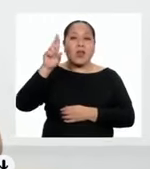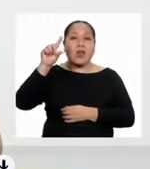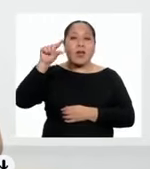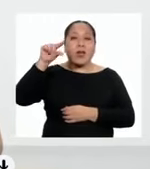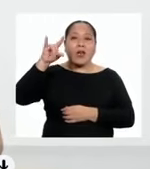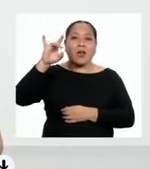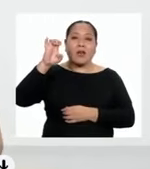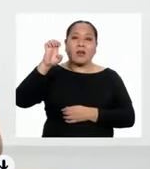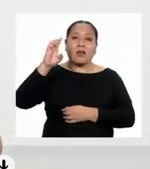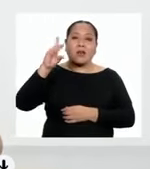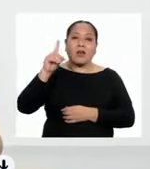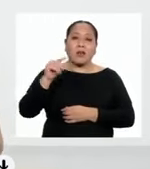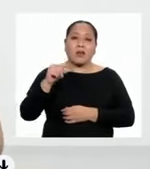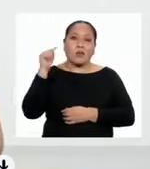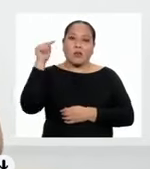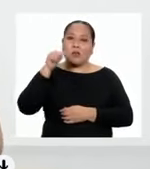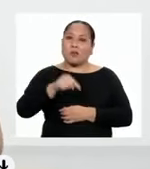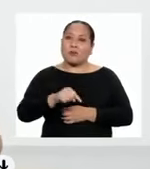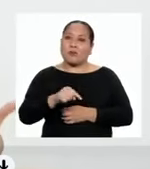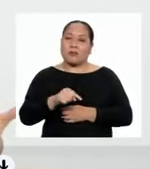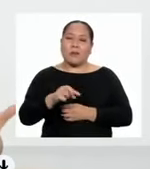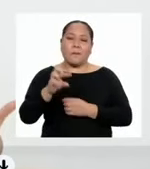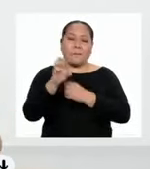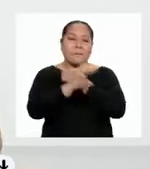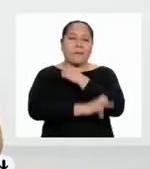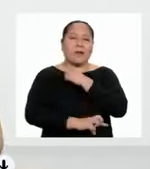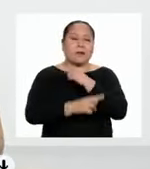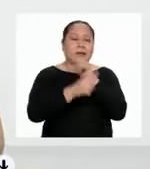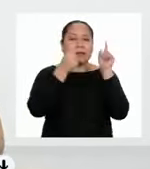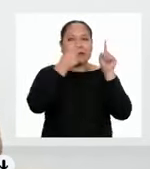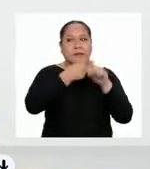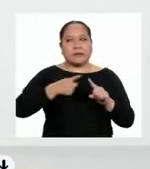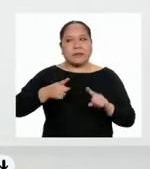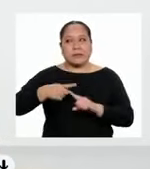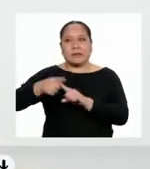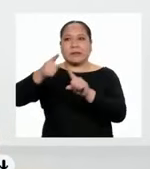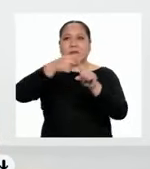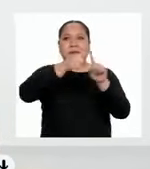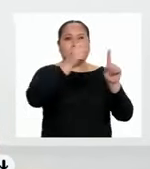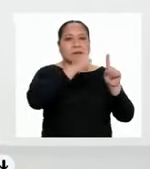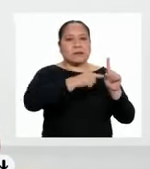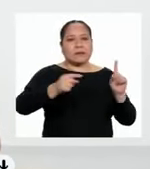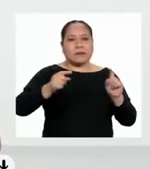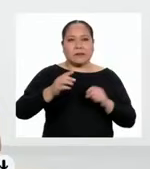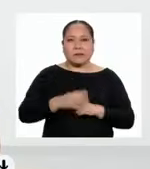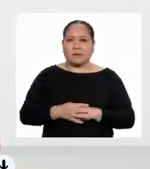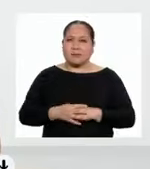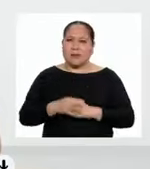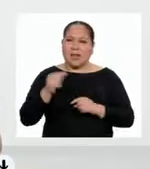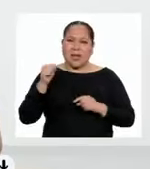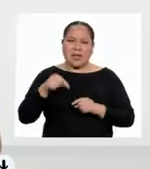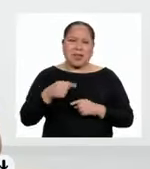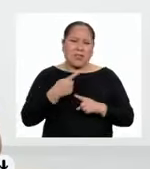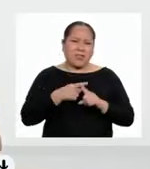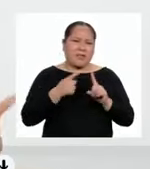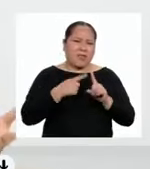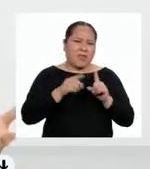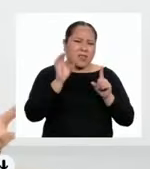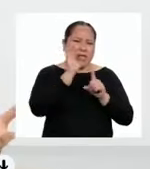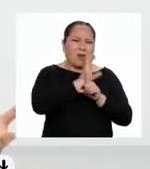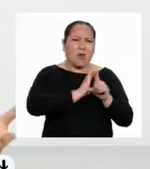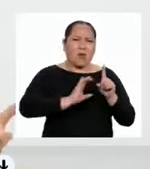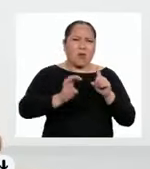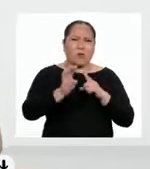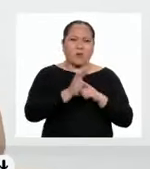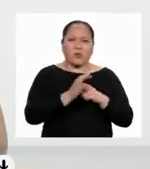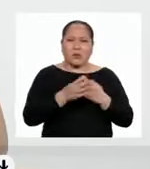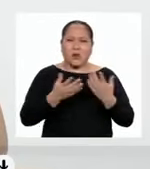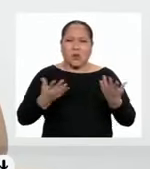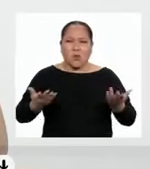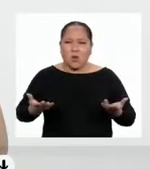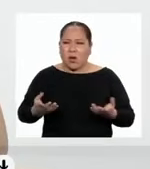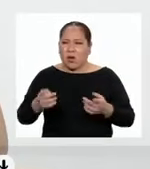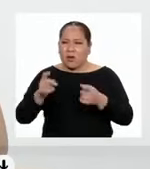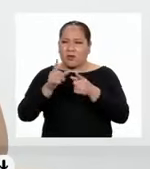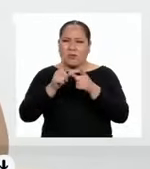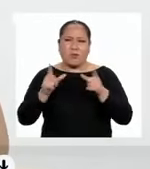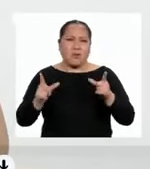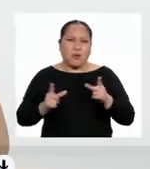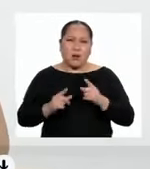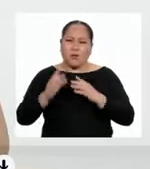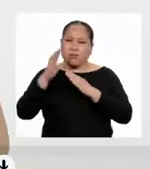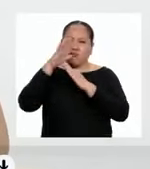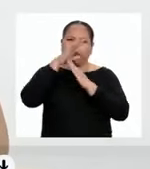país más diverso que el Perú. O sea, somos un crisol de diversidad cultural. No debe haber lugar para la